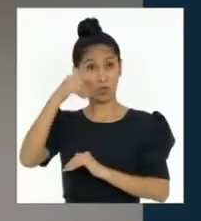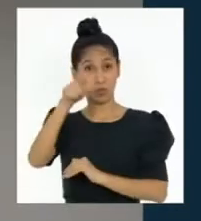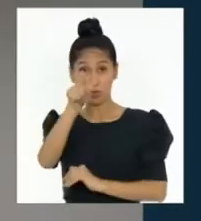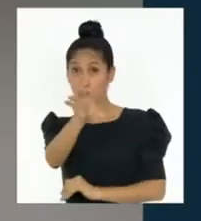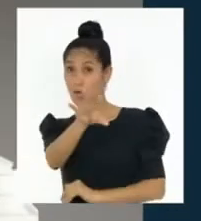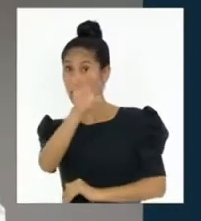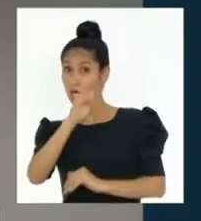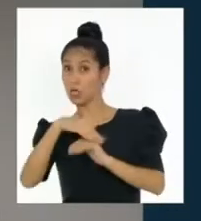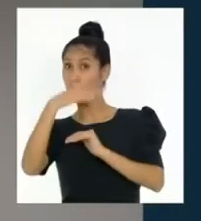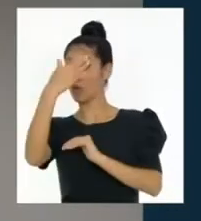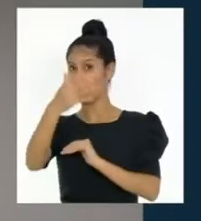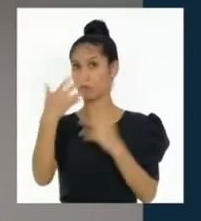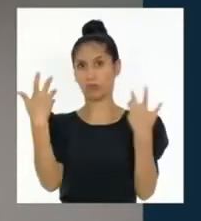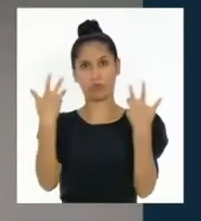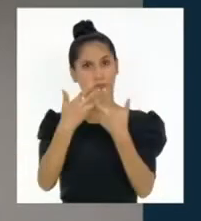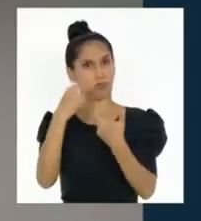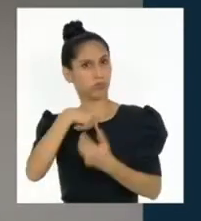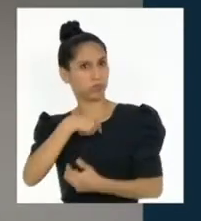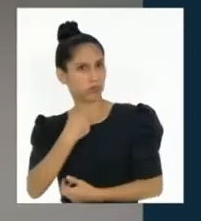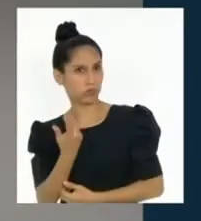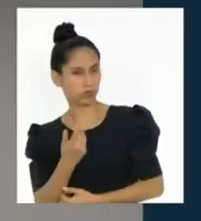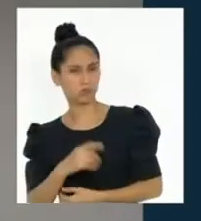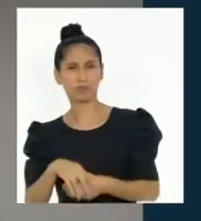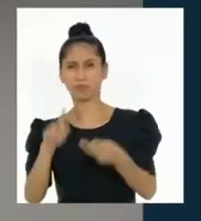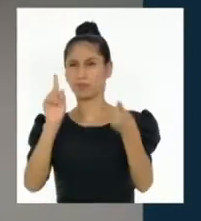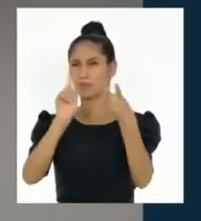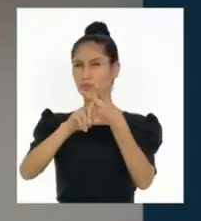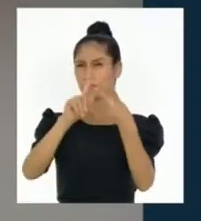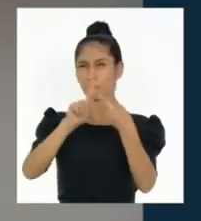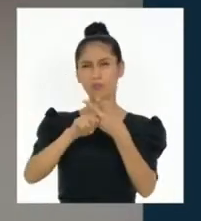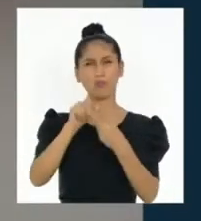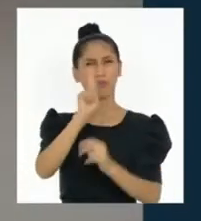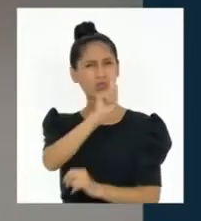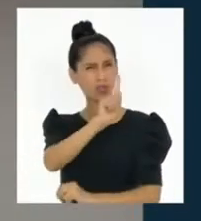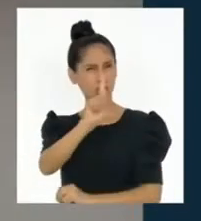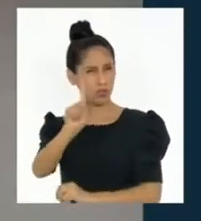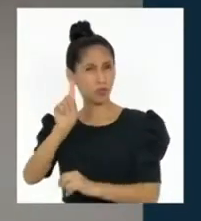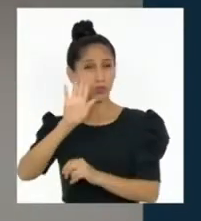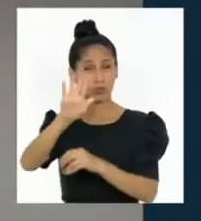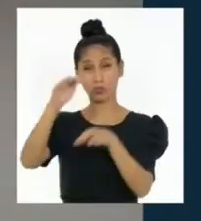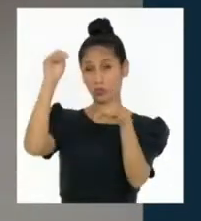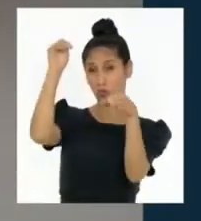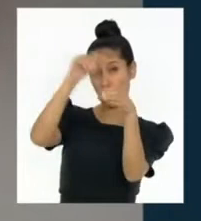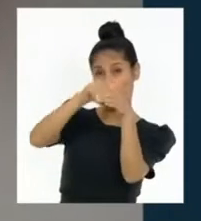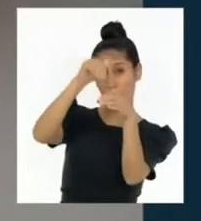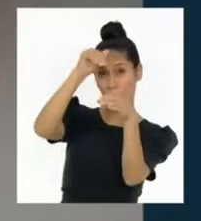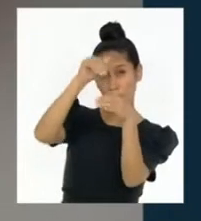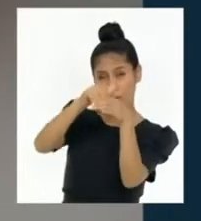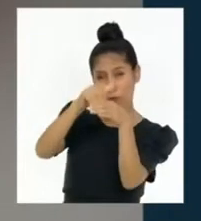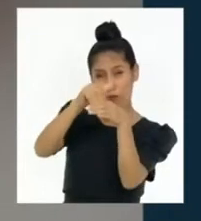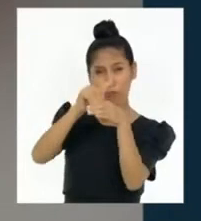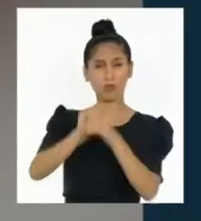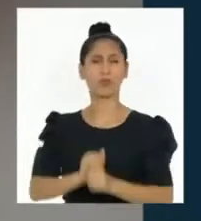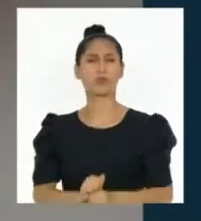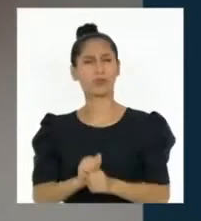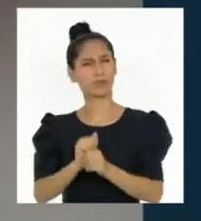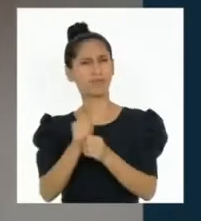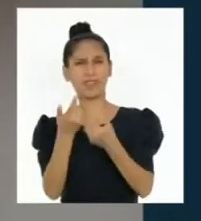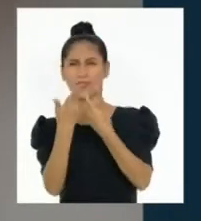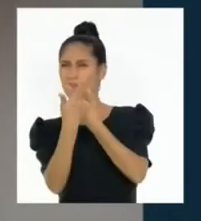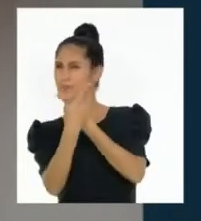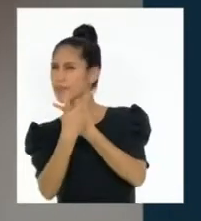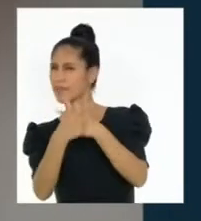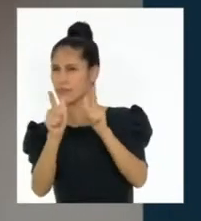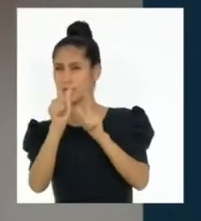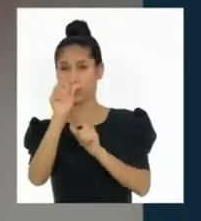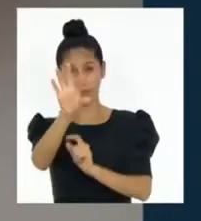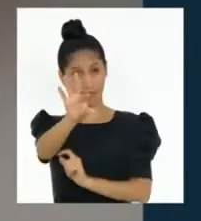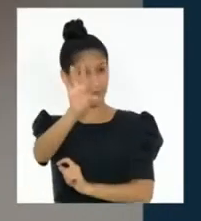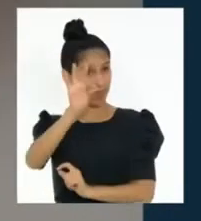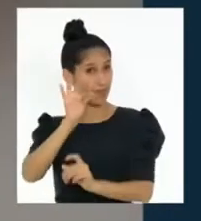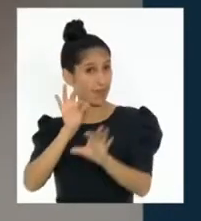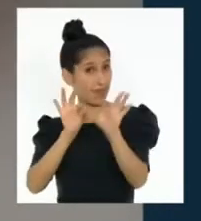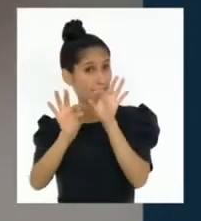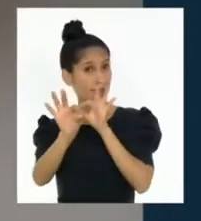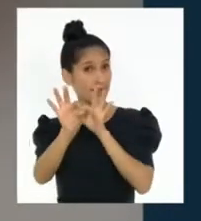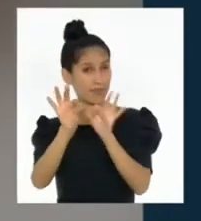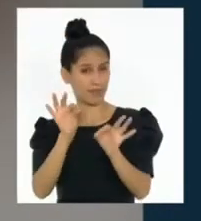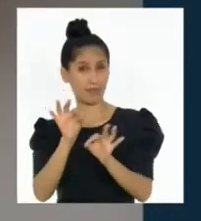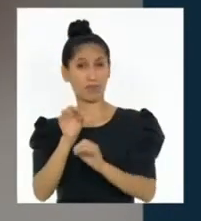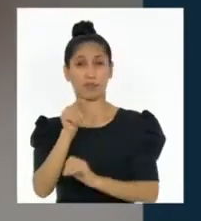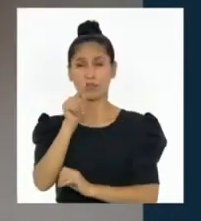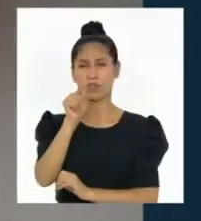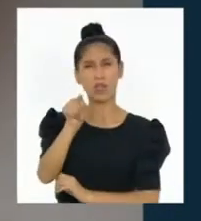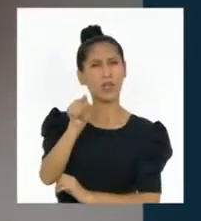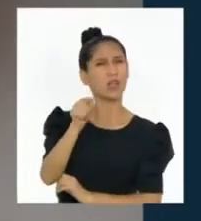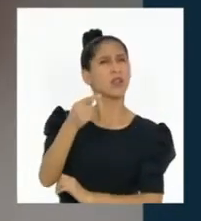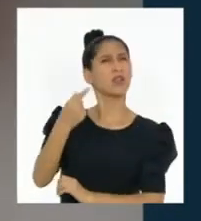El voto contiene la decisión que cada uno de los ciudadanos toma libremente al elegir a los líderes y representantes que nos guiarán